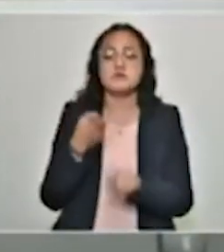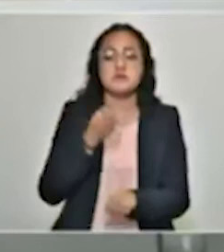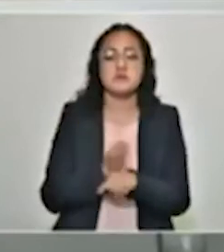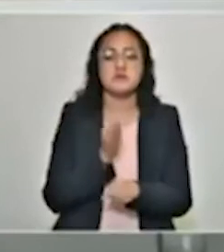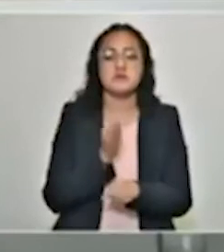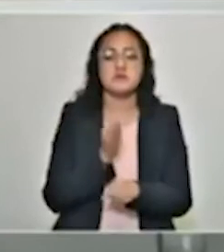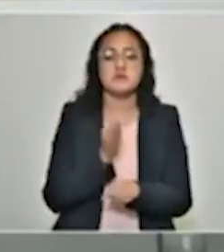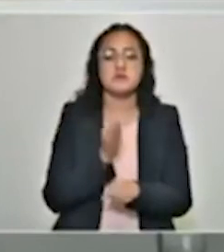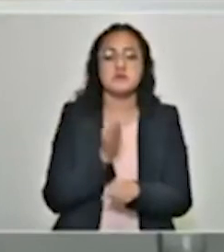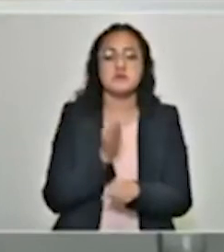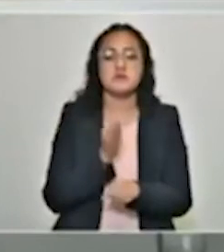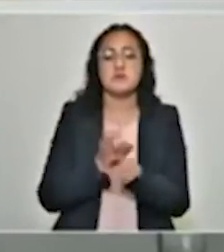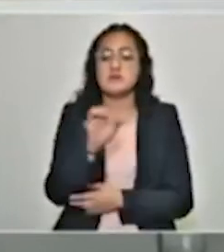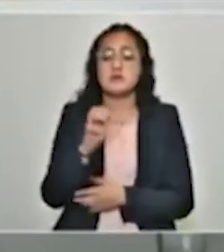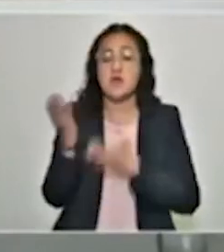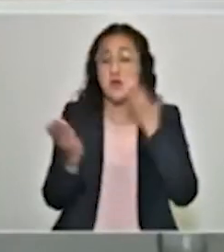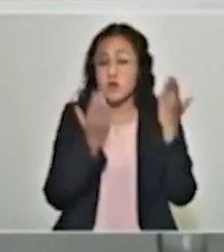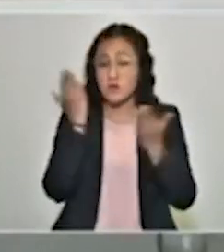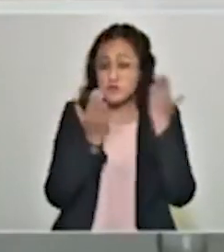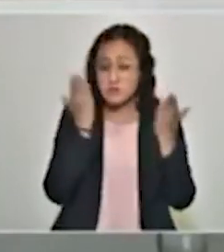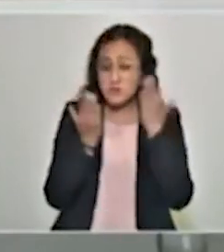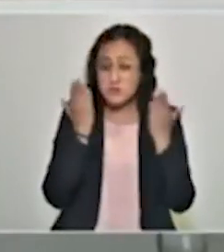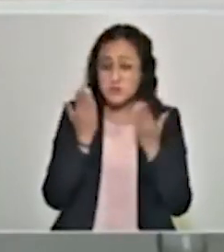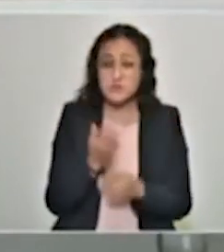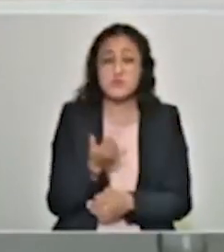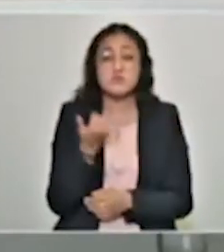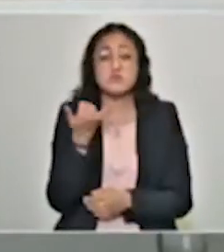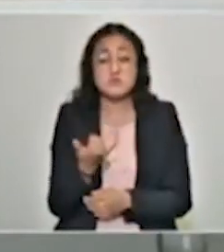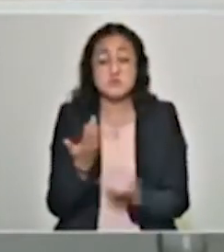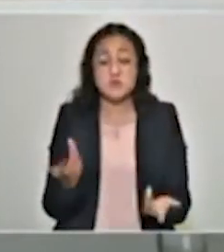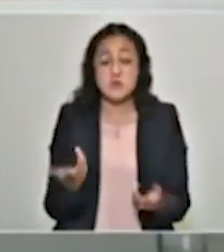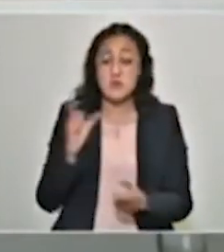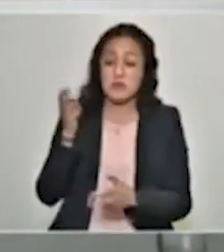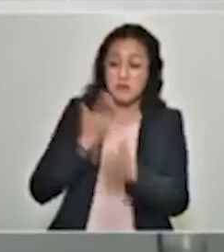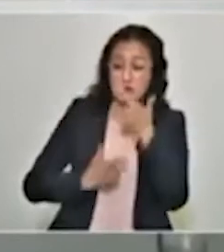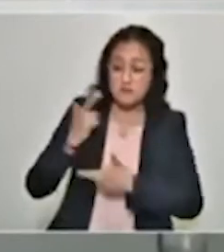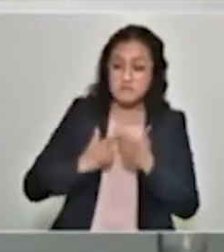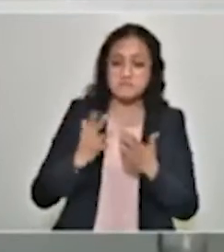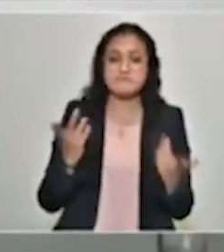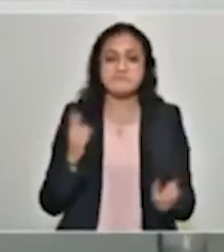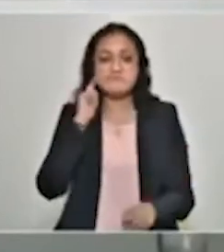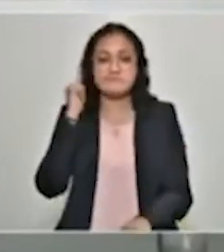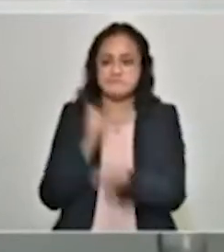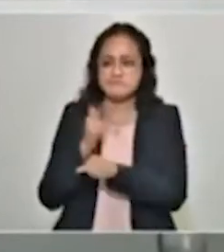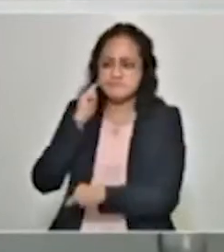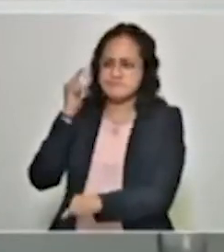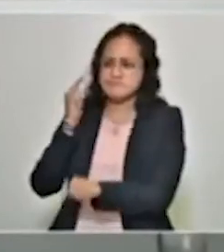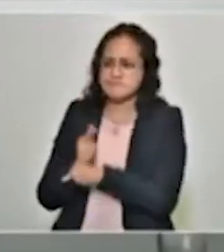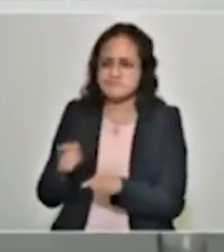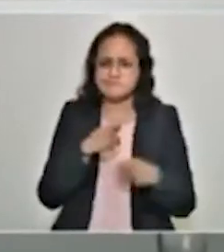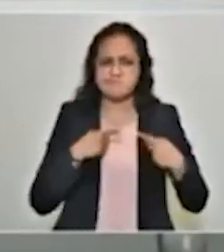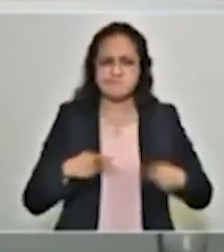aproximadamente alrededor de 500 estudiantes y al regresar empezamos a detectar casos